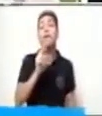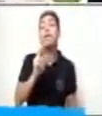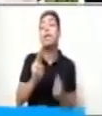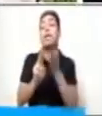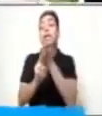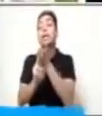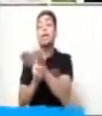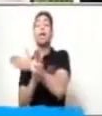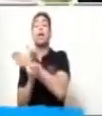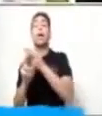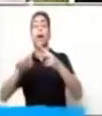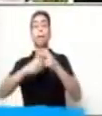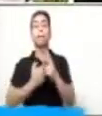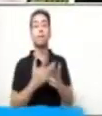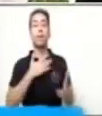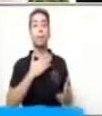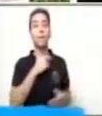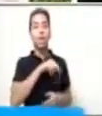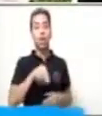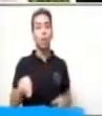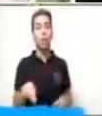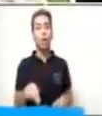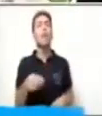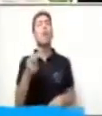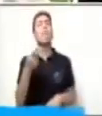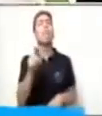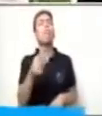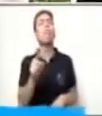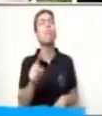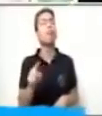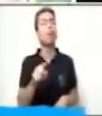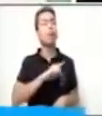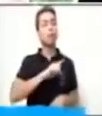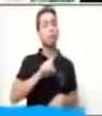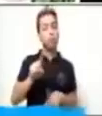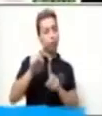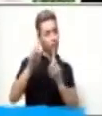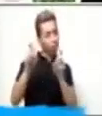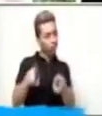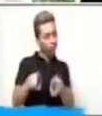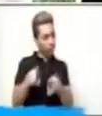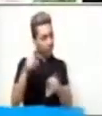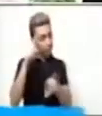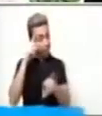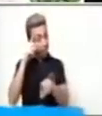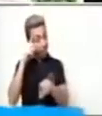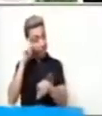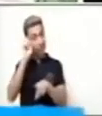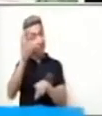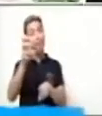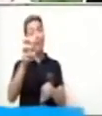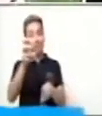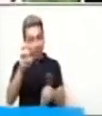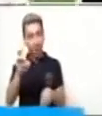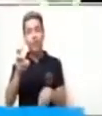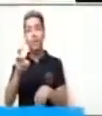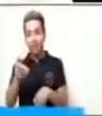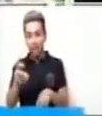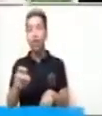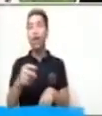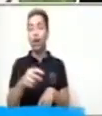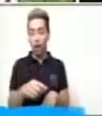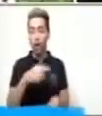nombre. ¿Quién soy? Muy bien. Lo lograste descifrar. Es el color